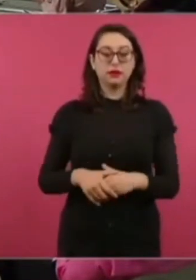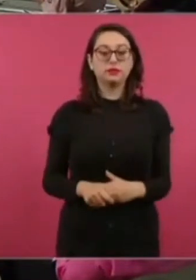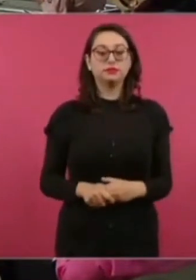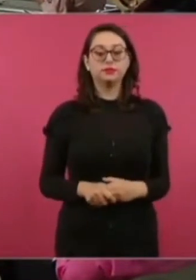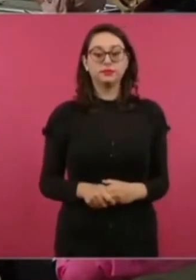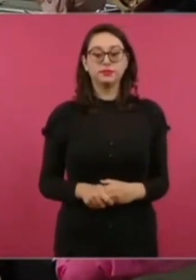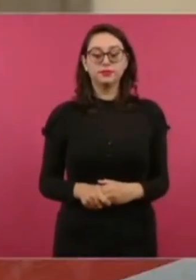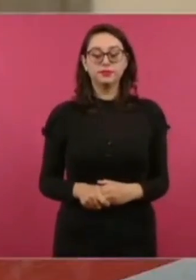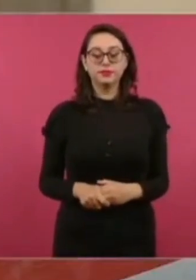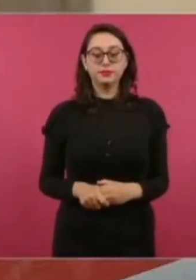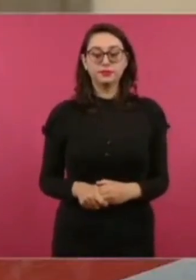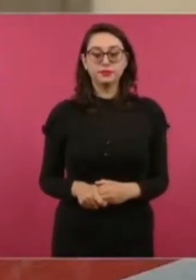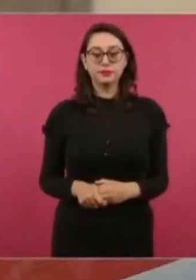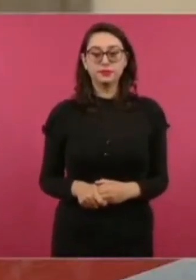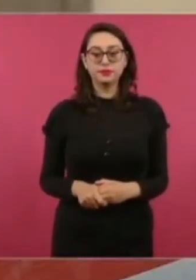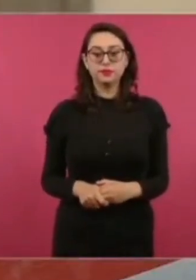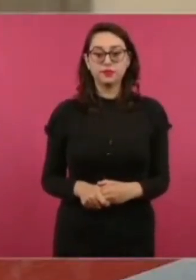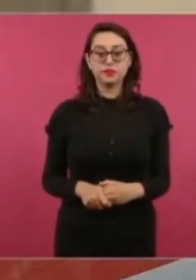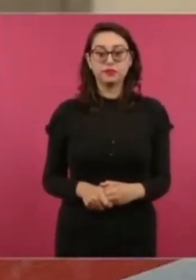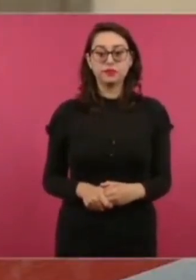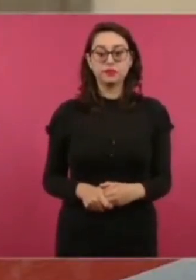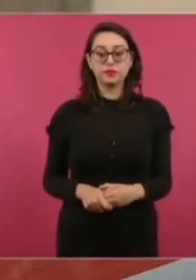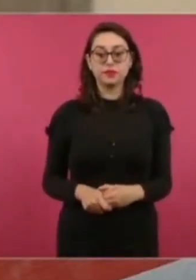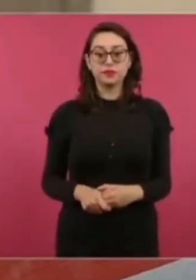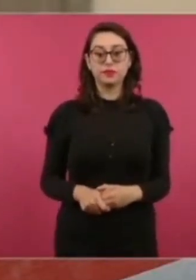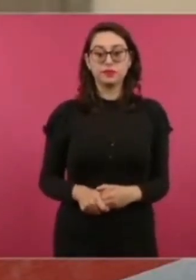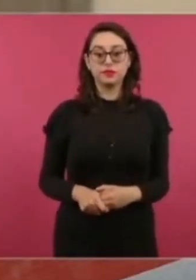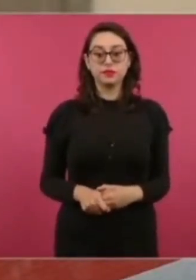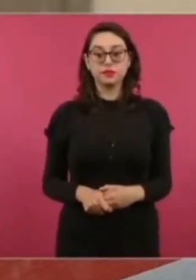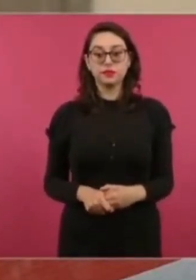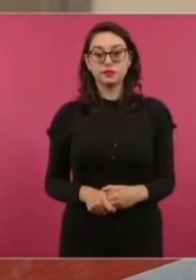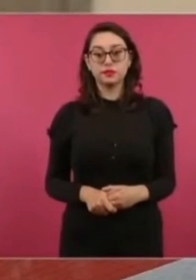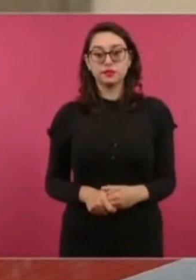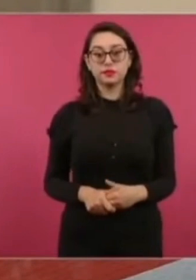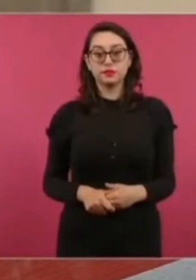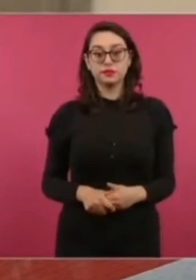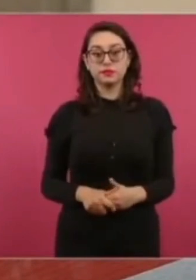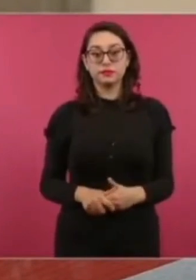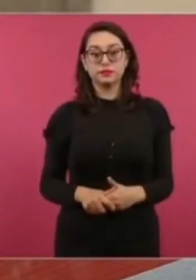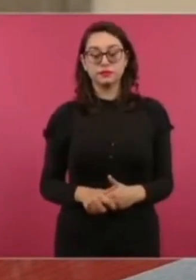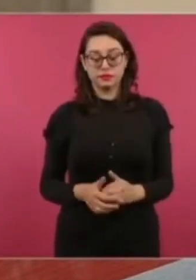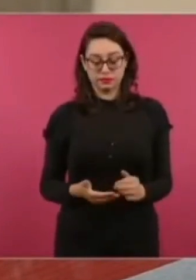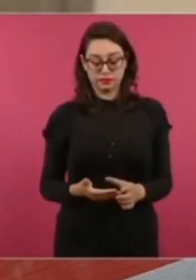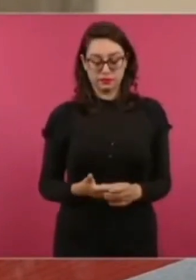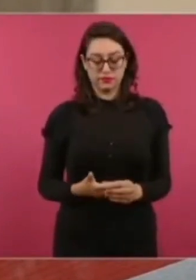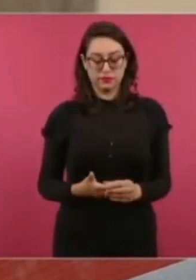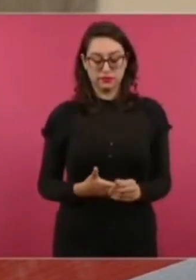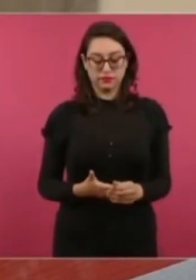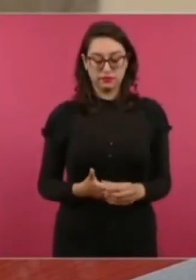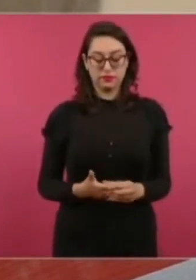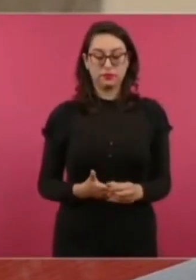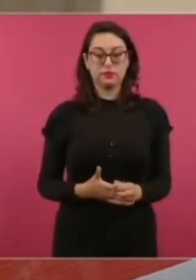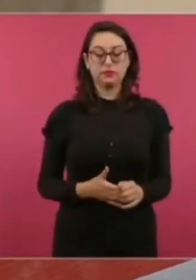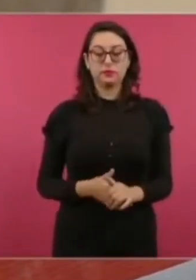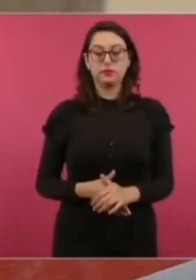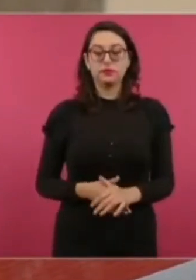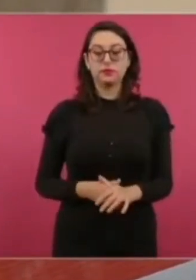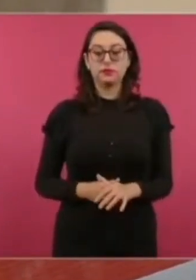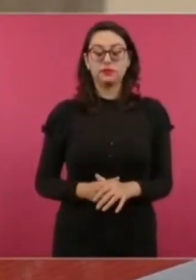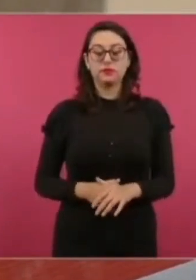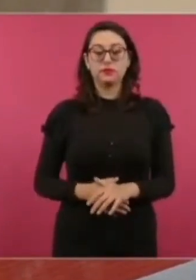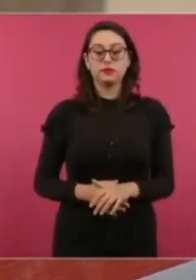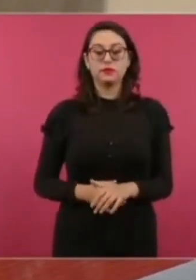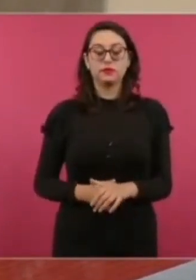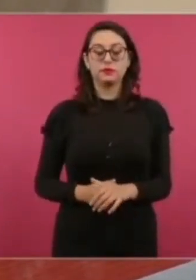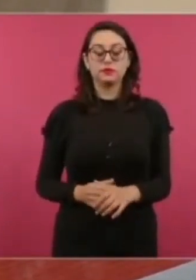No puedo dejar de reconocer la importancia que han tenido dos